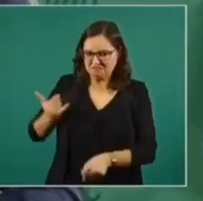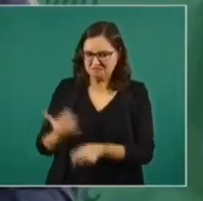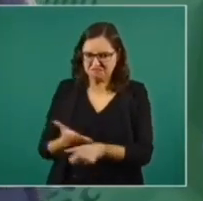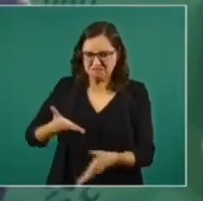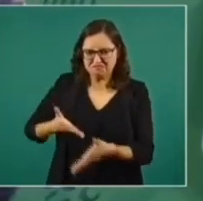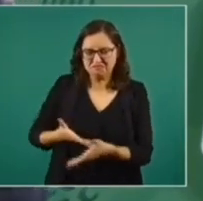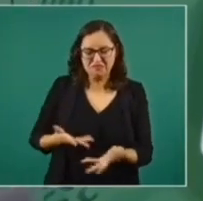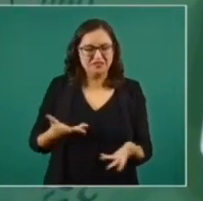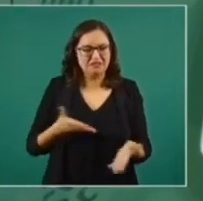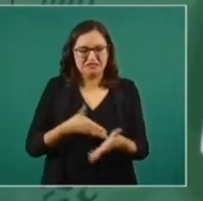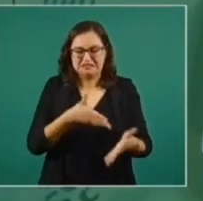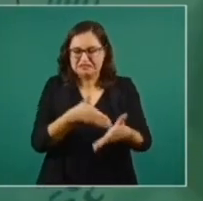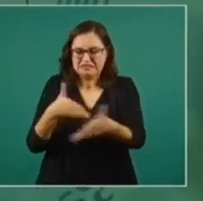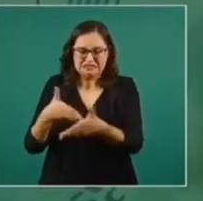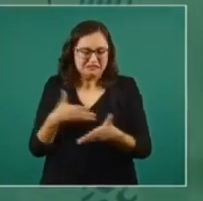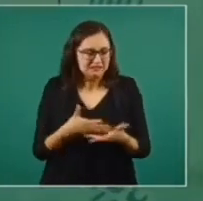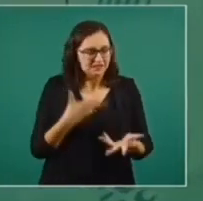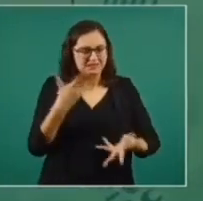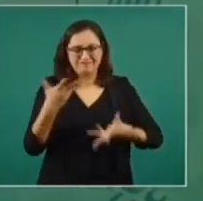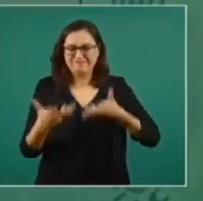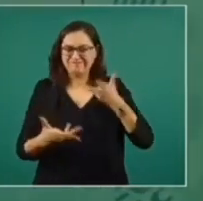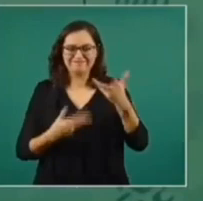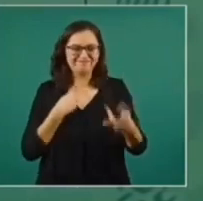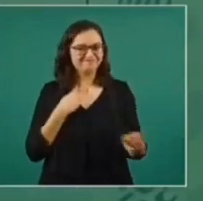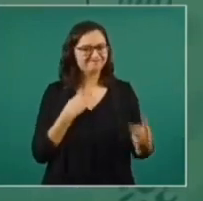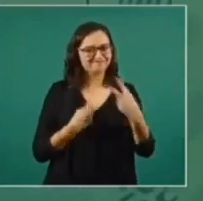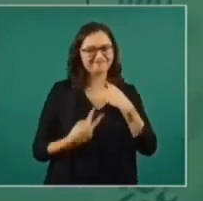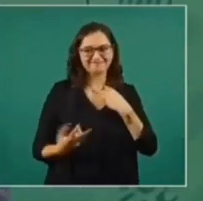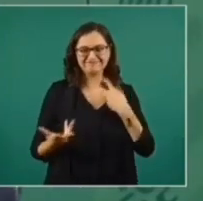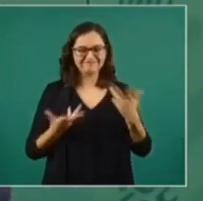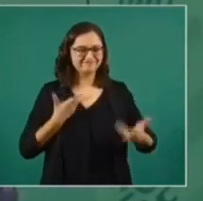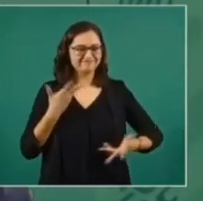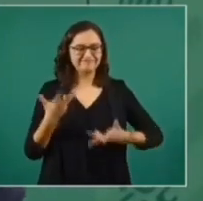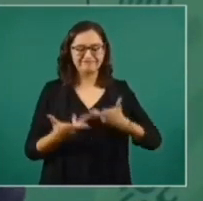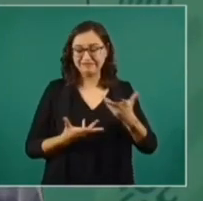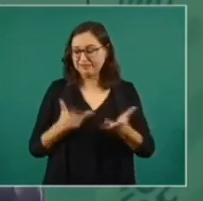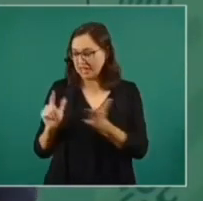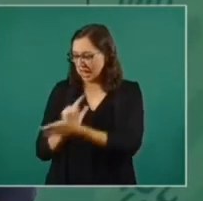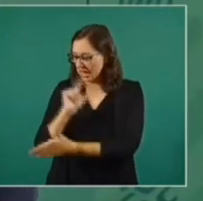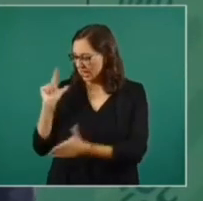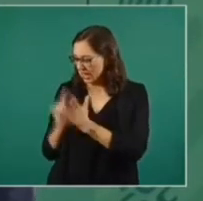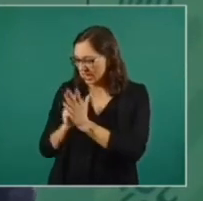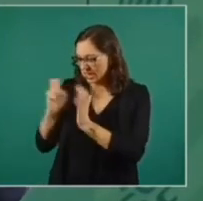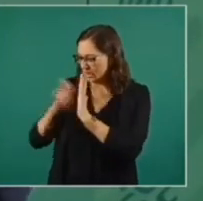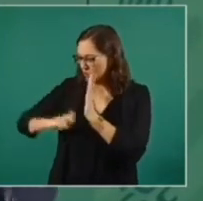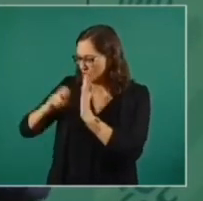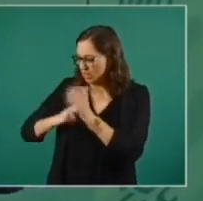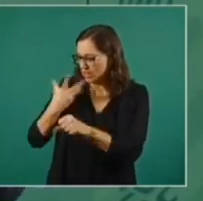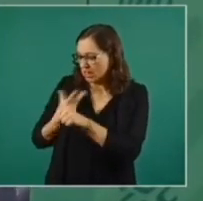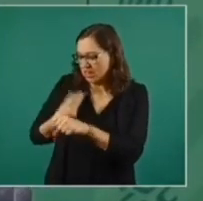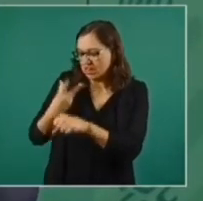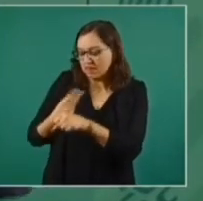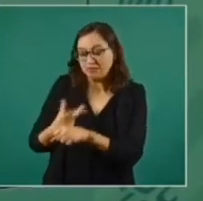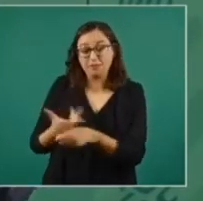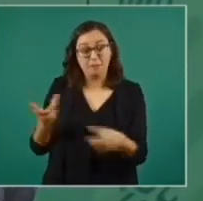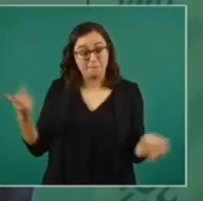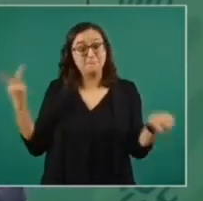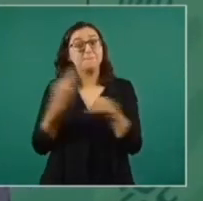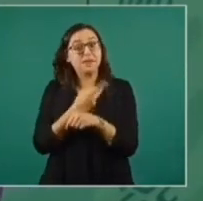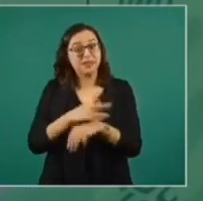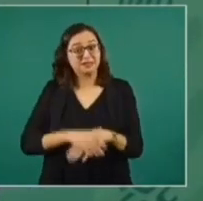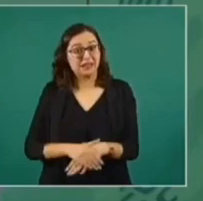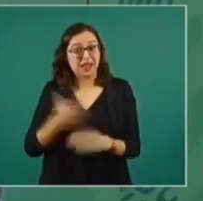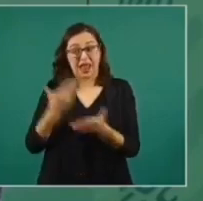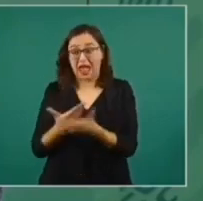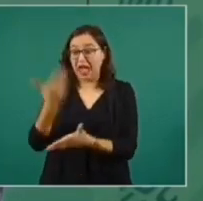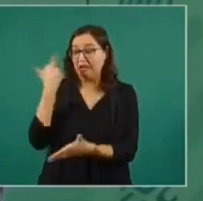Tuvimos que modificar la ley. Ustedes saben que no se podía comprar ni un medicamento en el extranjero,